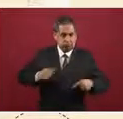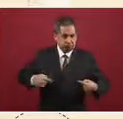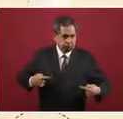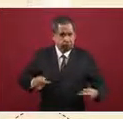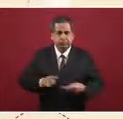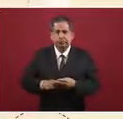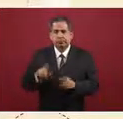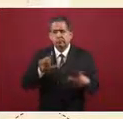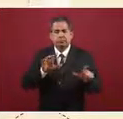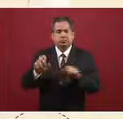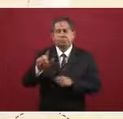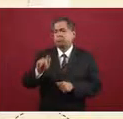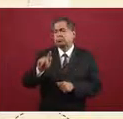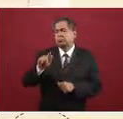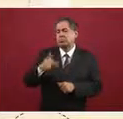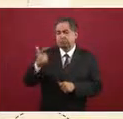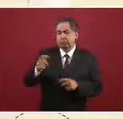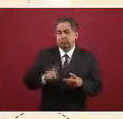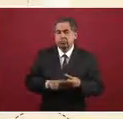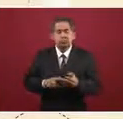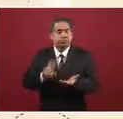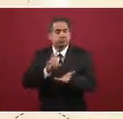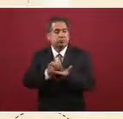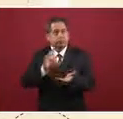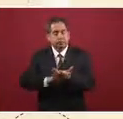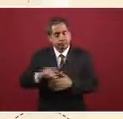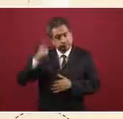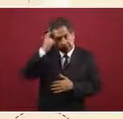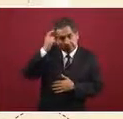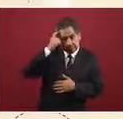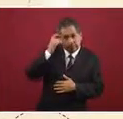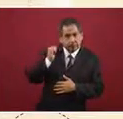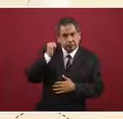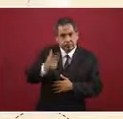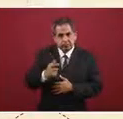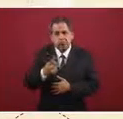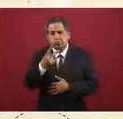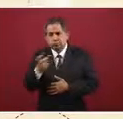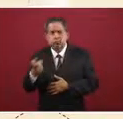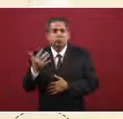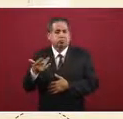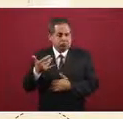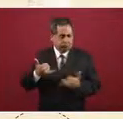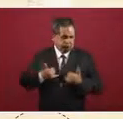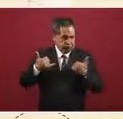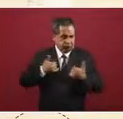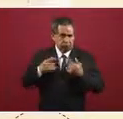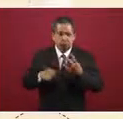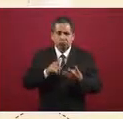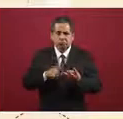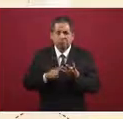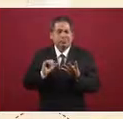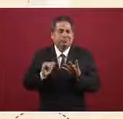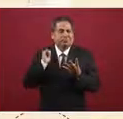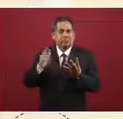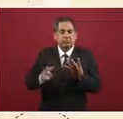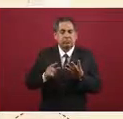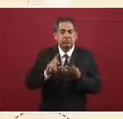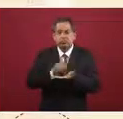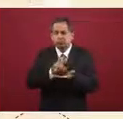algún tipo de discapacidad mental, 250 y con otro tipo de